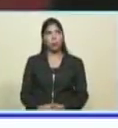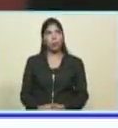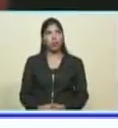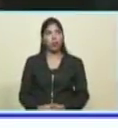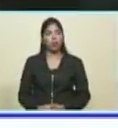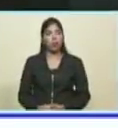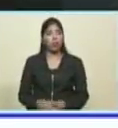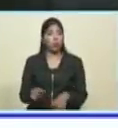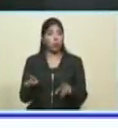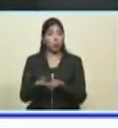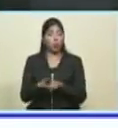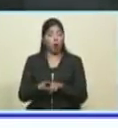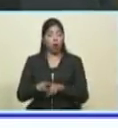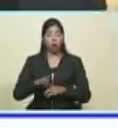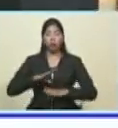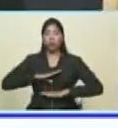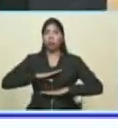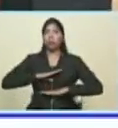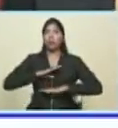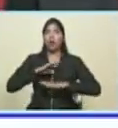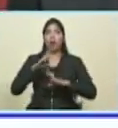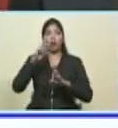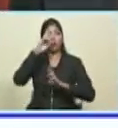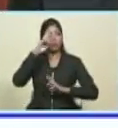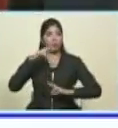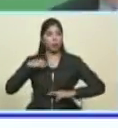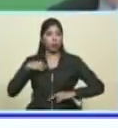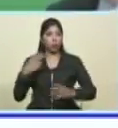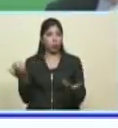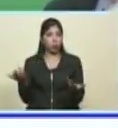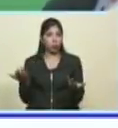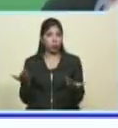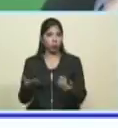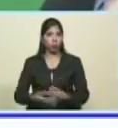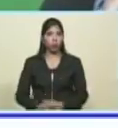ser dignos de respeto. Ser dignos de respeto.